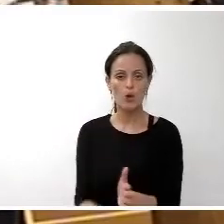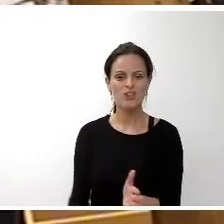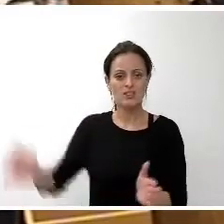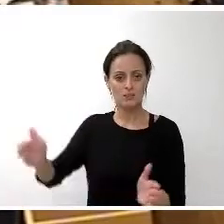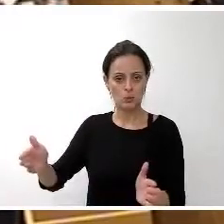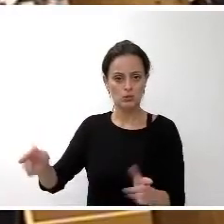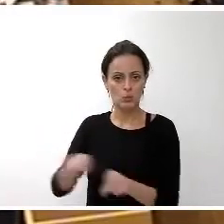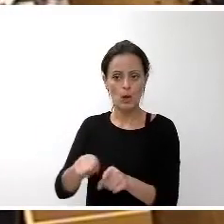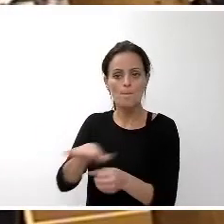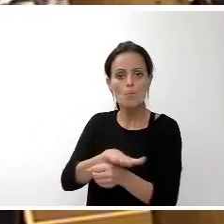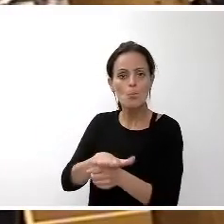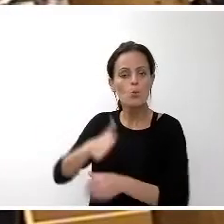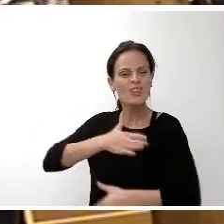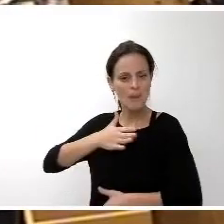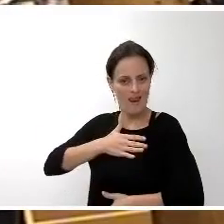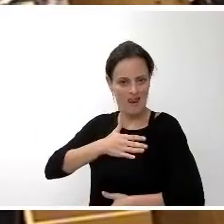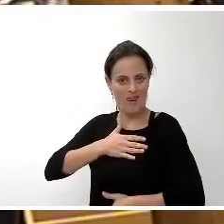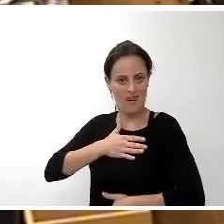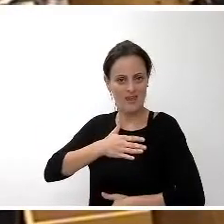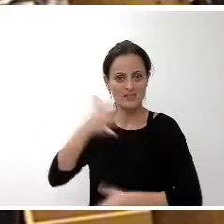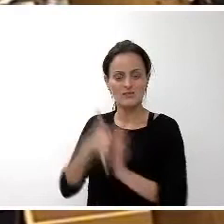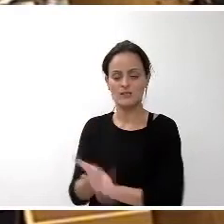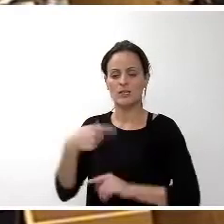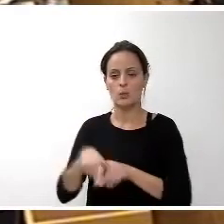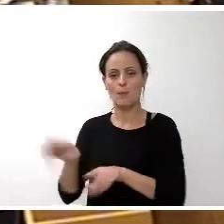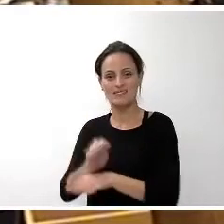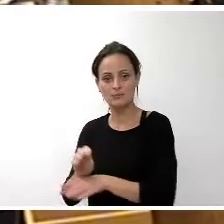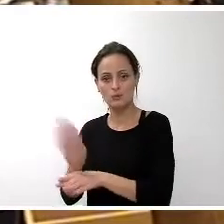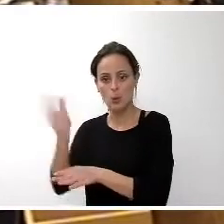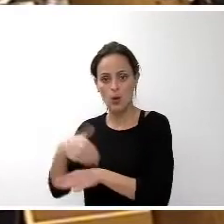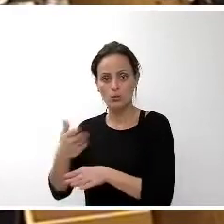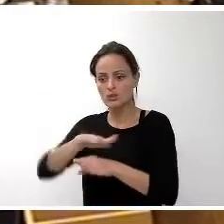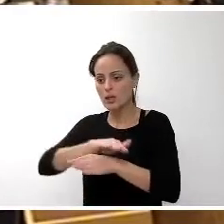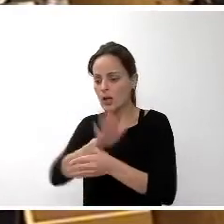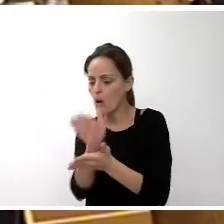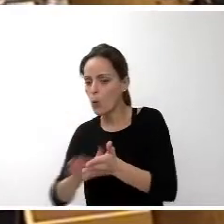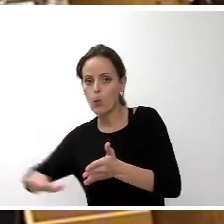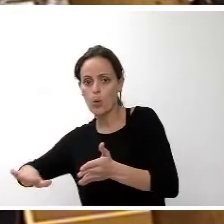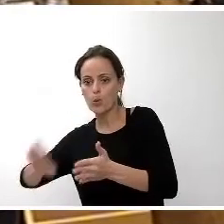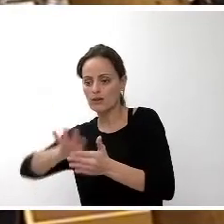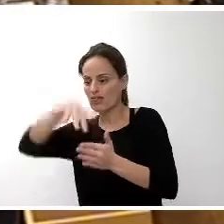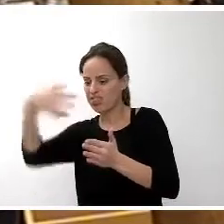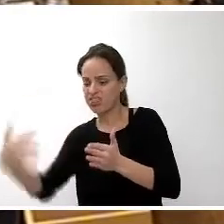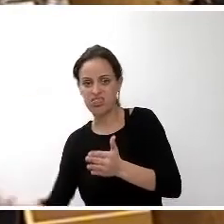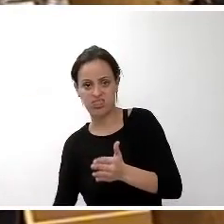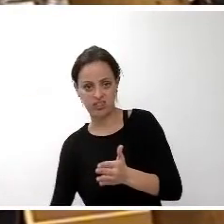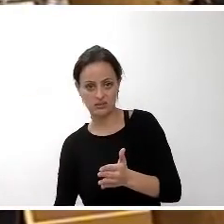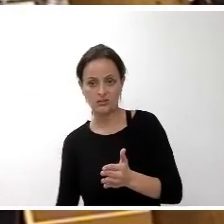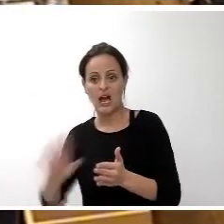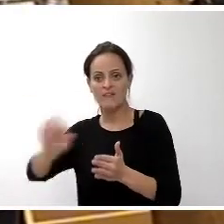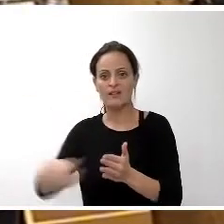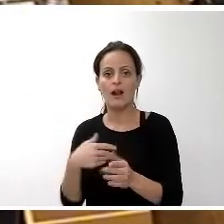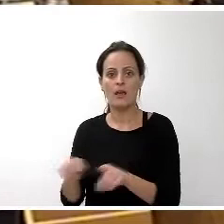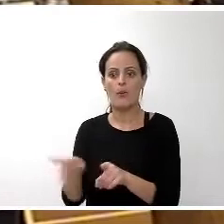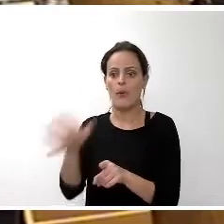mantenimiento, cae la cubierta, queda inutilizado, generando graves problemas en el abastecimiento y restricciones en el servicio.